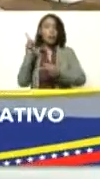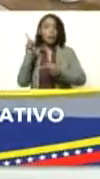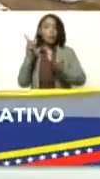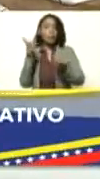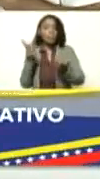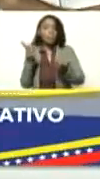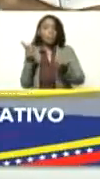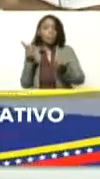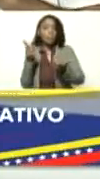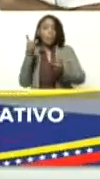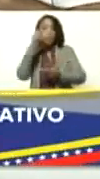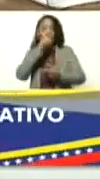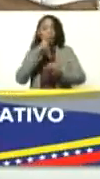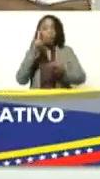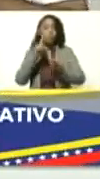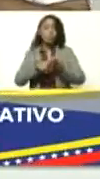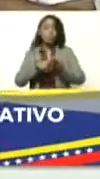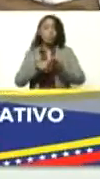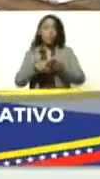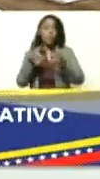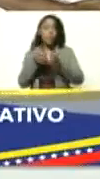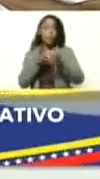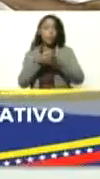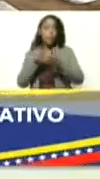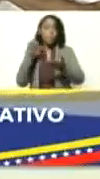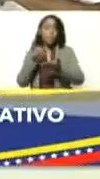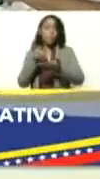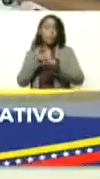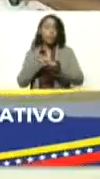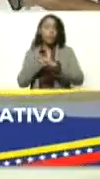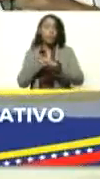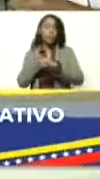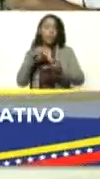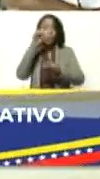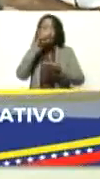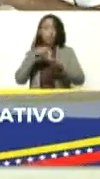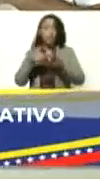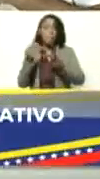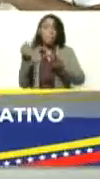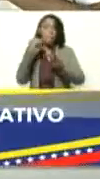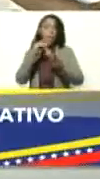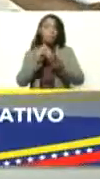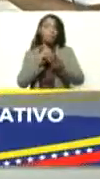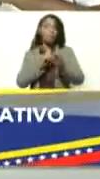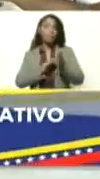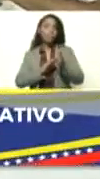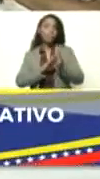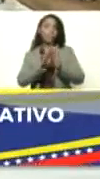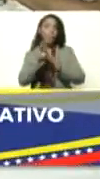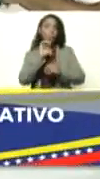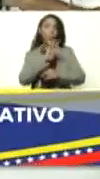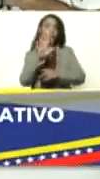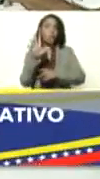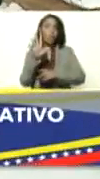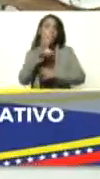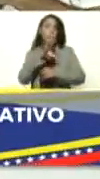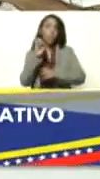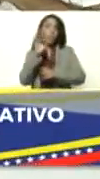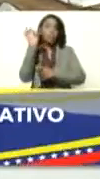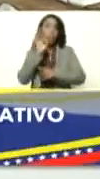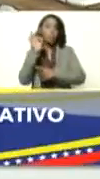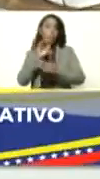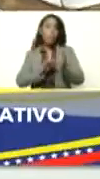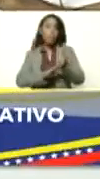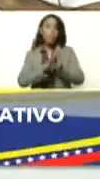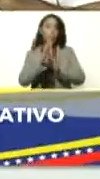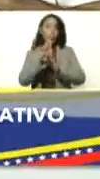y en el caso del sector caprino un poco más sobre el cuarenta y cinco y hasta el cincuenta por ciento